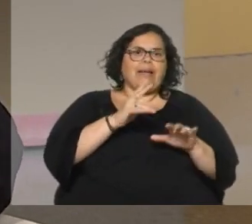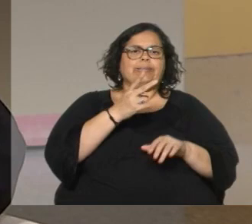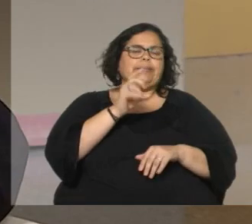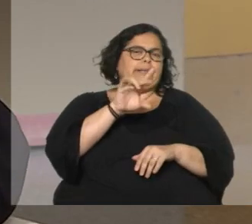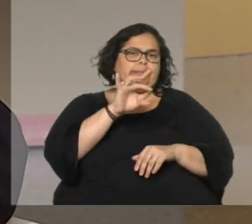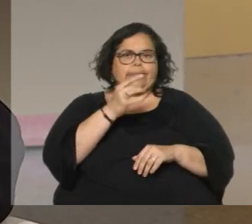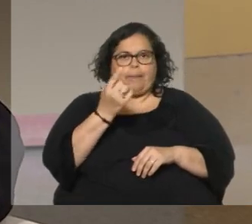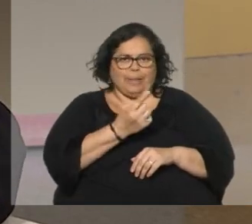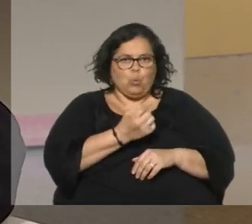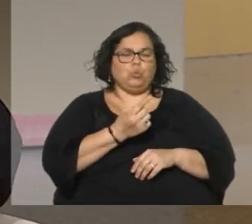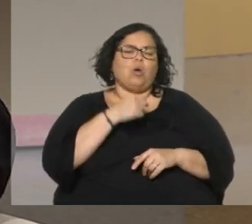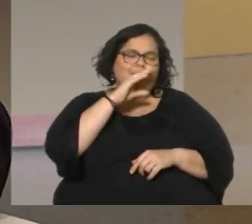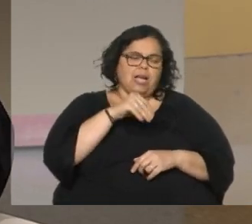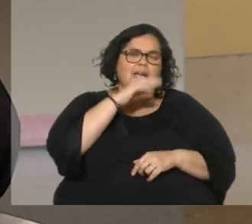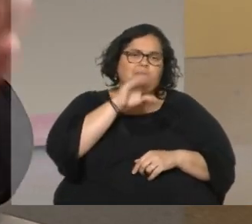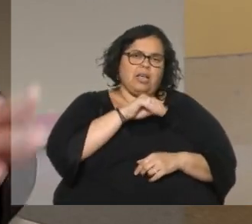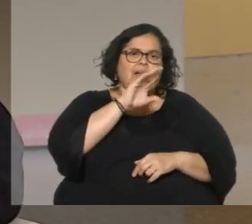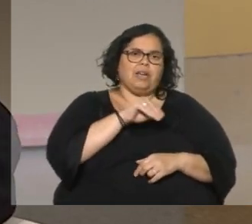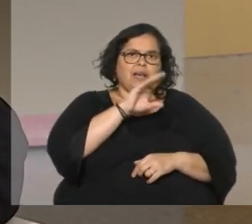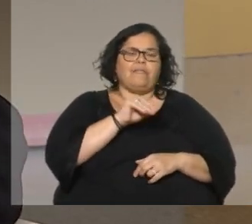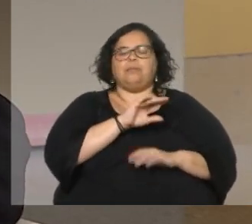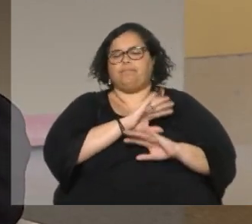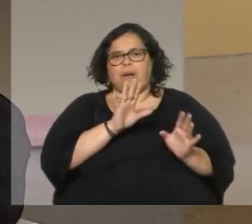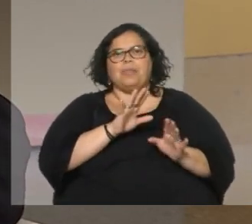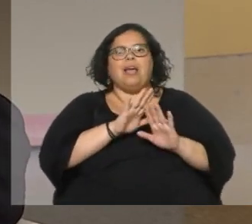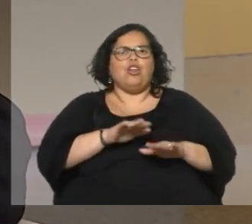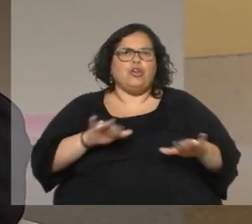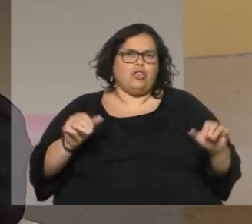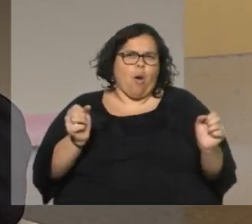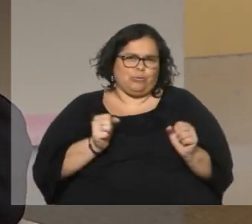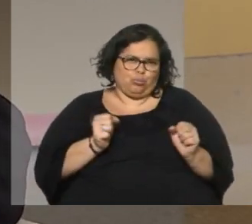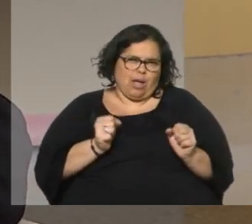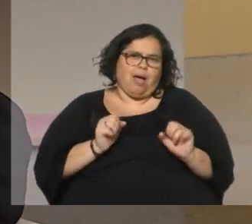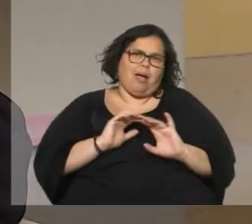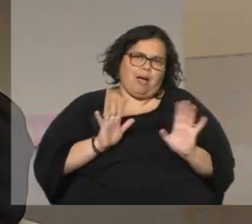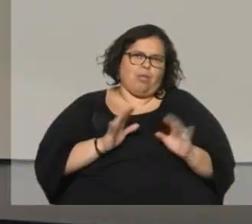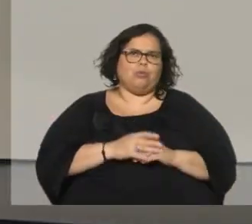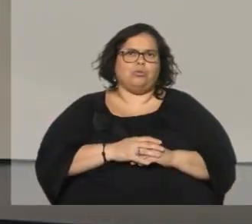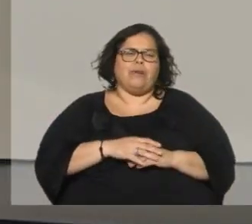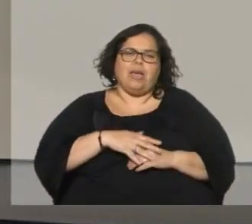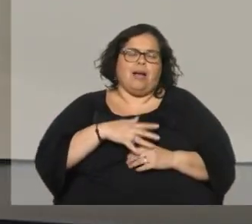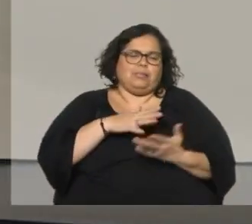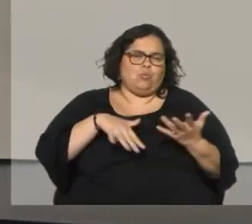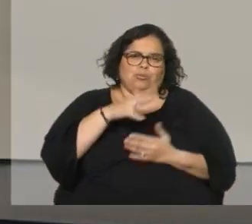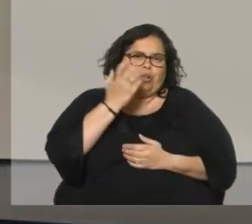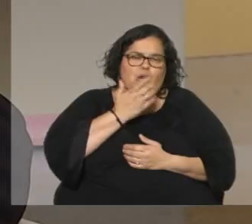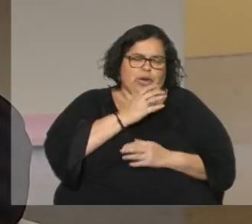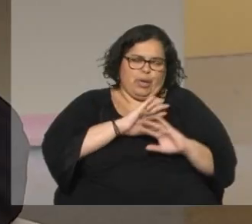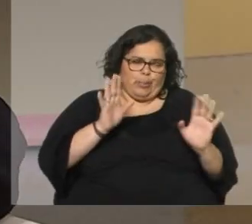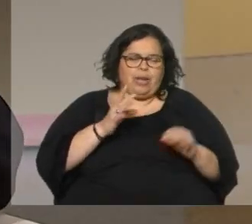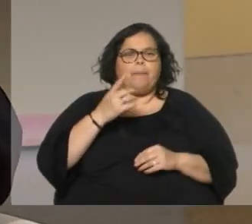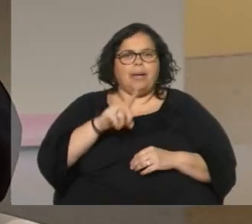actitud los chicos estaban muy asustados no describo el resto de la escena porque tenía aspectos realmente hasta macabros te diría pero